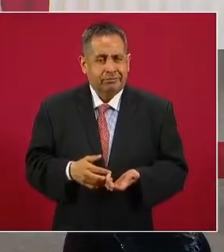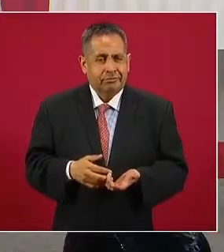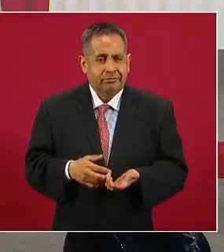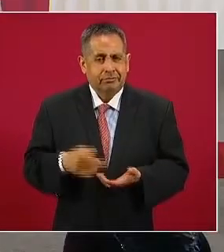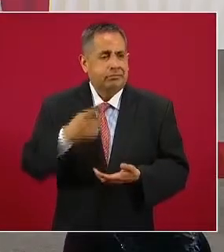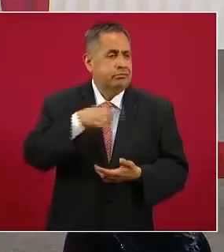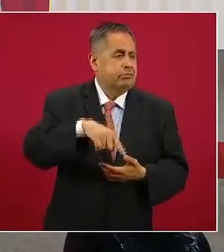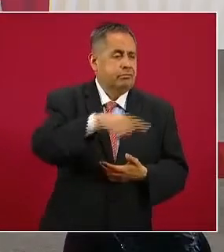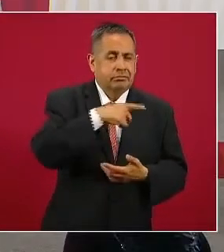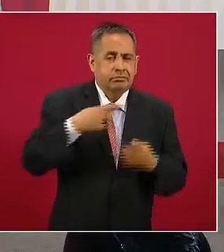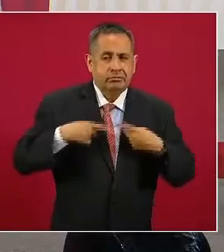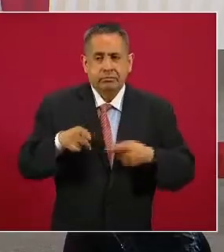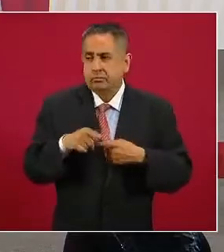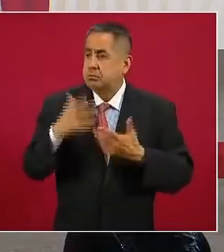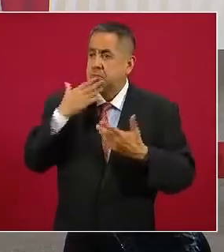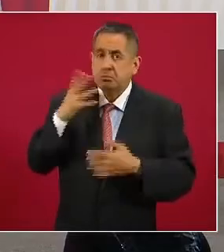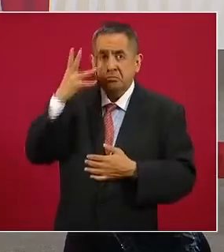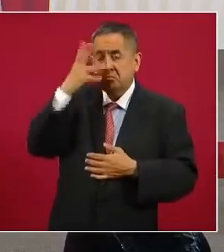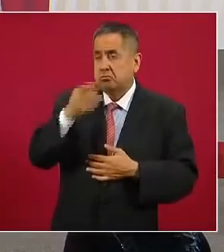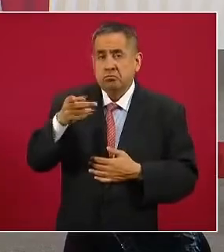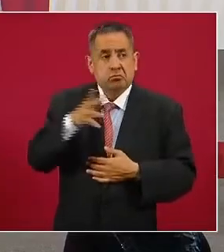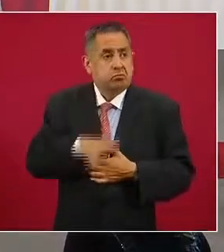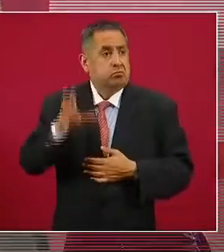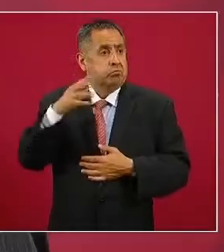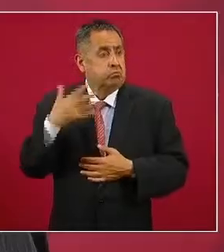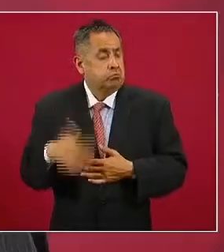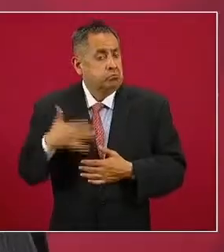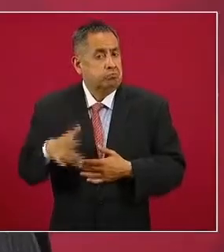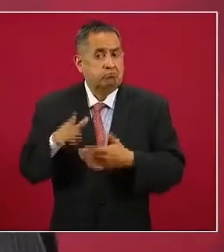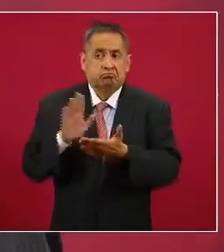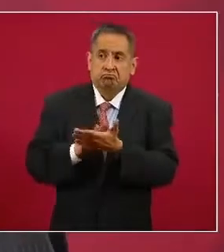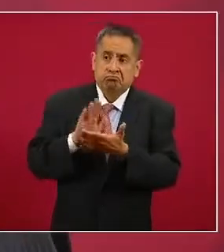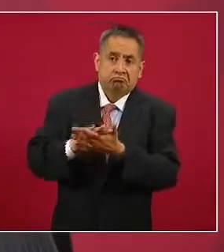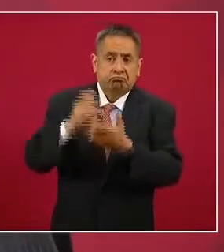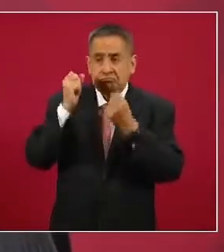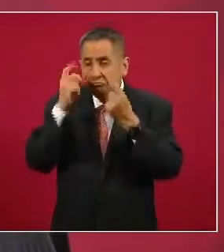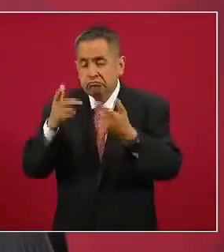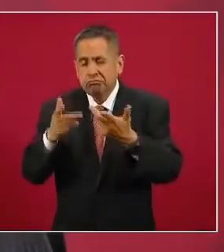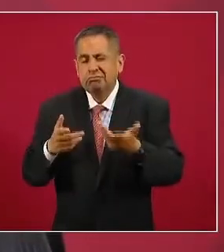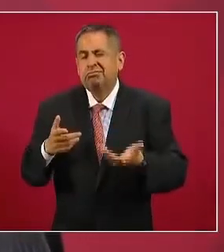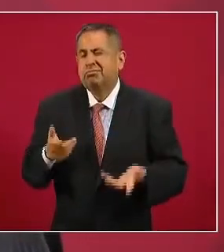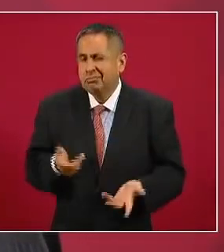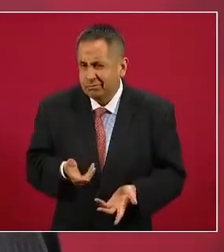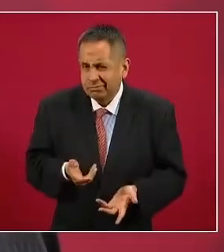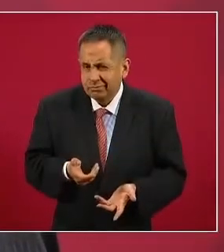de que era la maravilla lo que se estaba haciendo